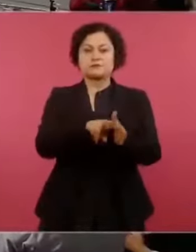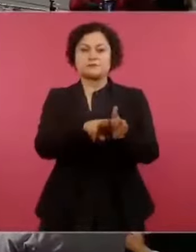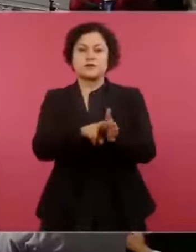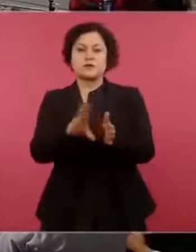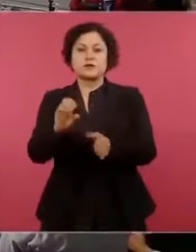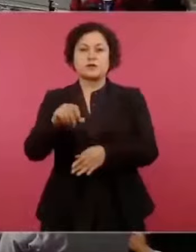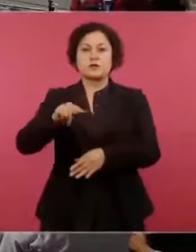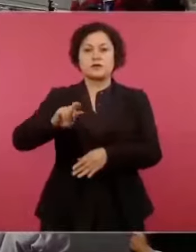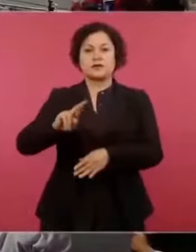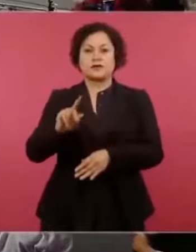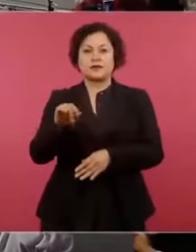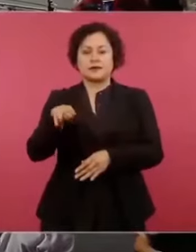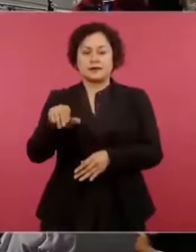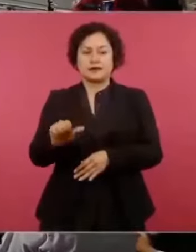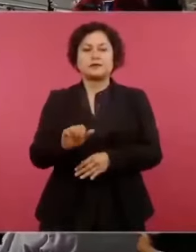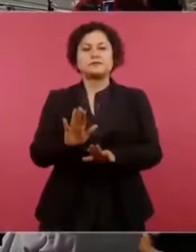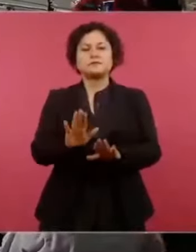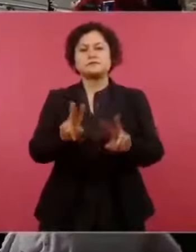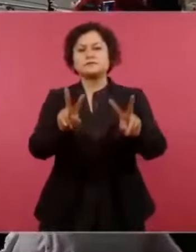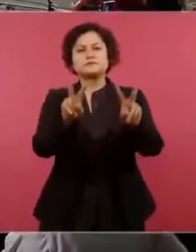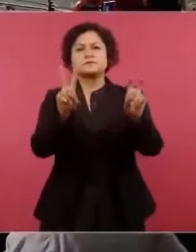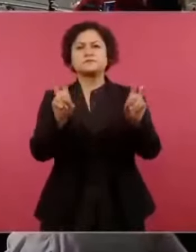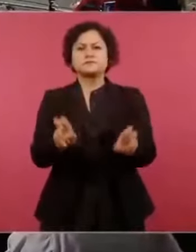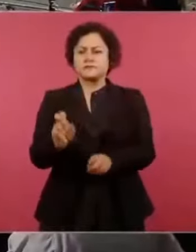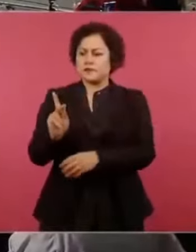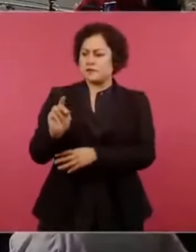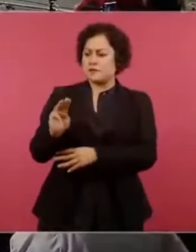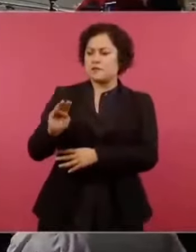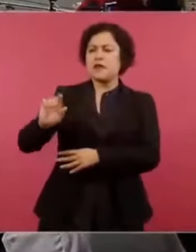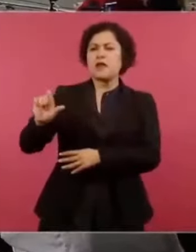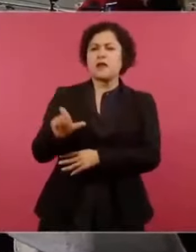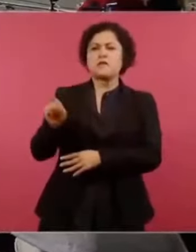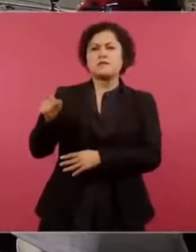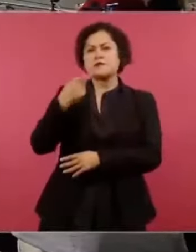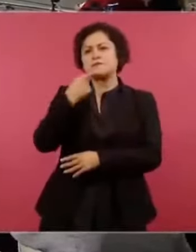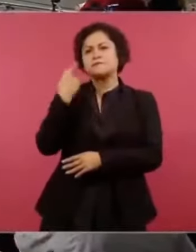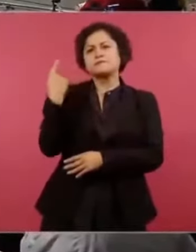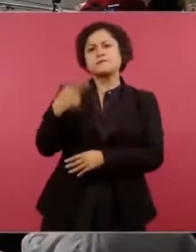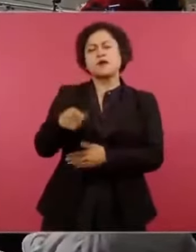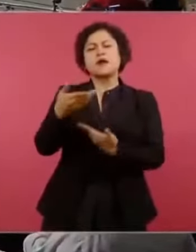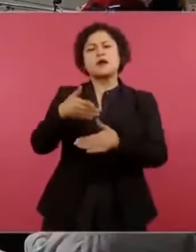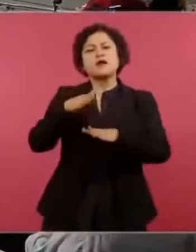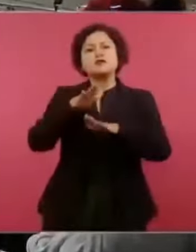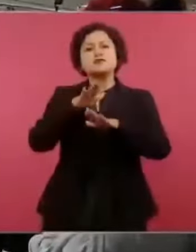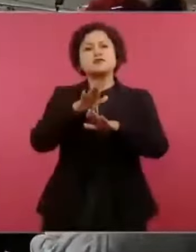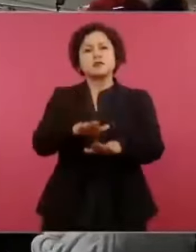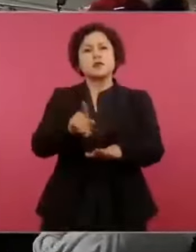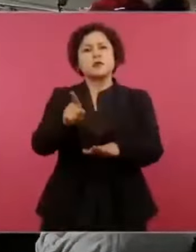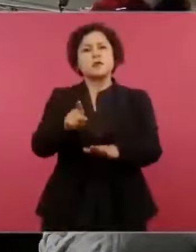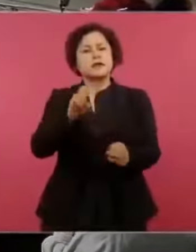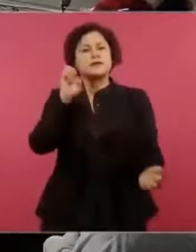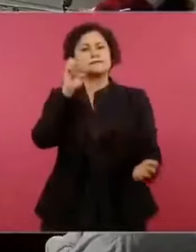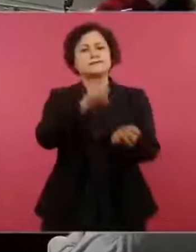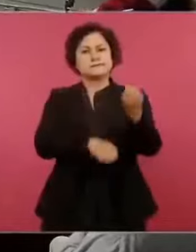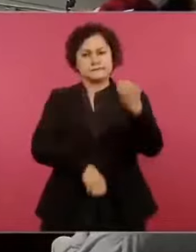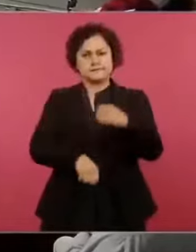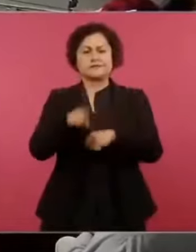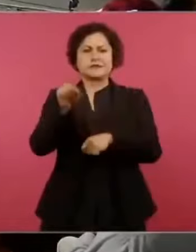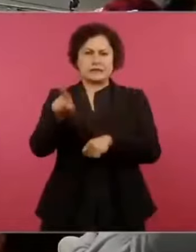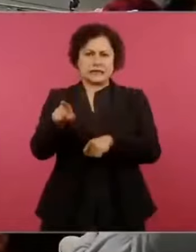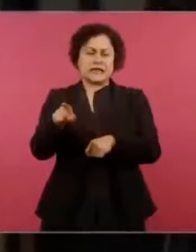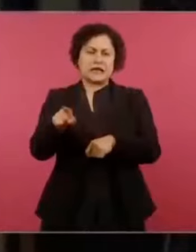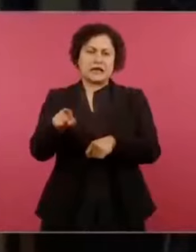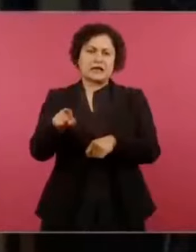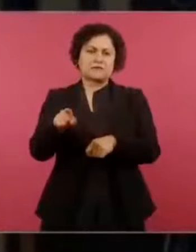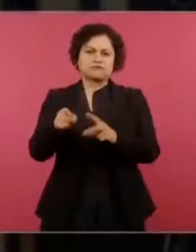Denunció penalmente Petróleos Mexicanos sobre un presunto fraude a la hacienda pública por alrededor o